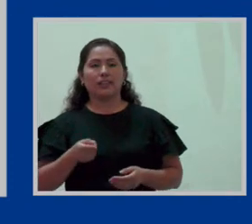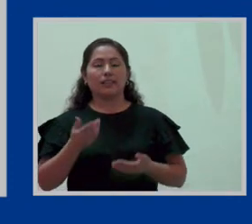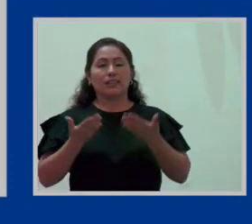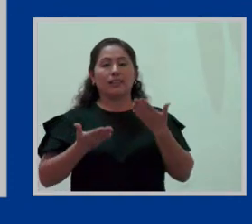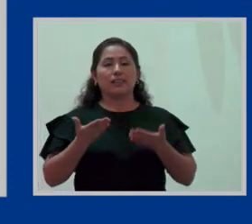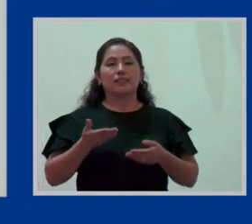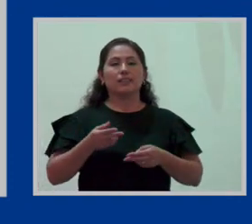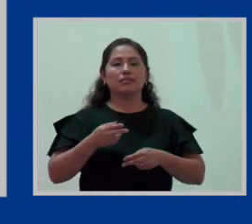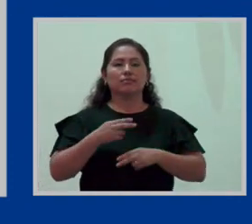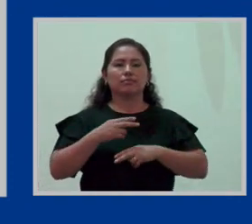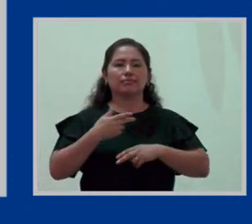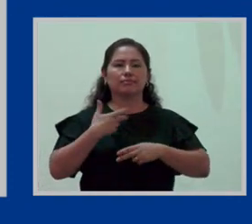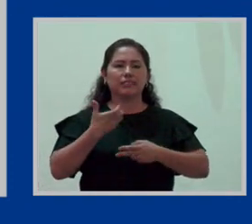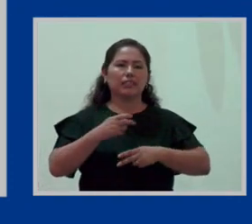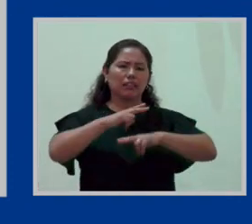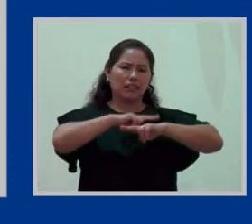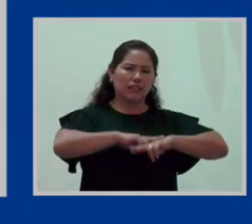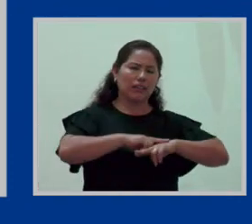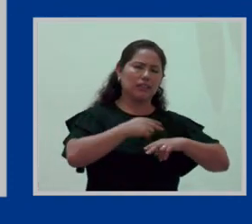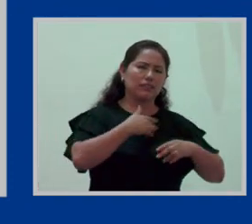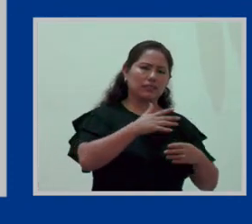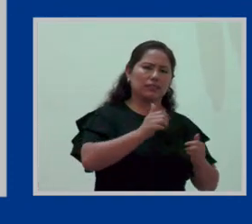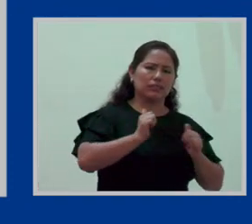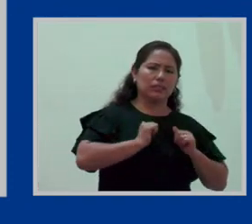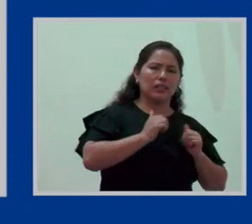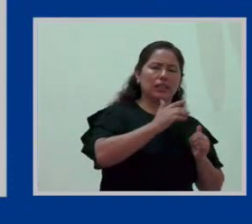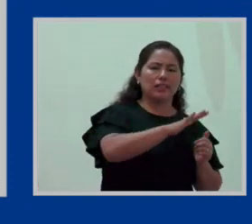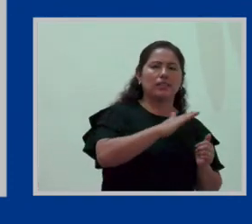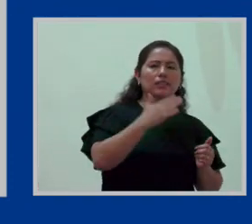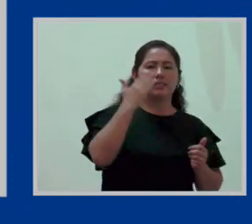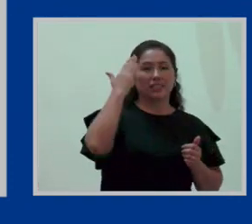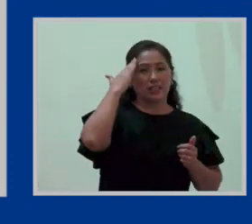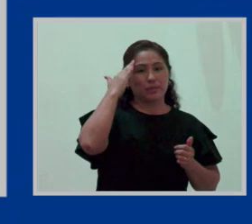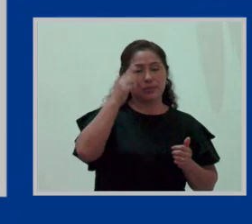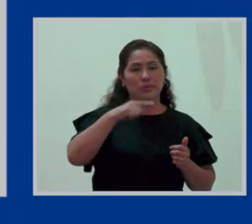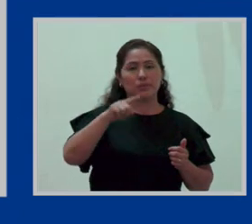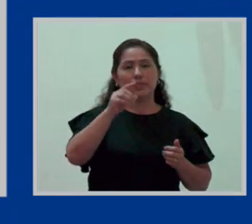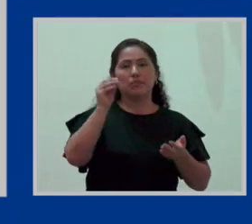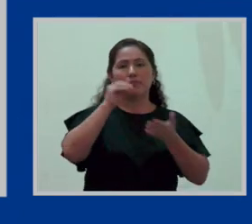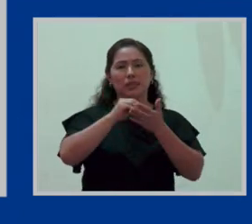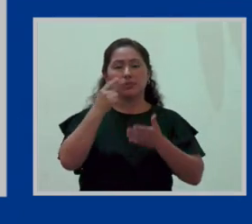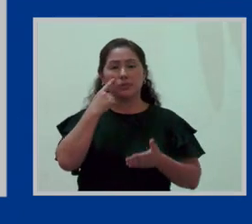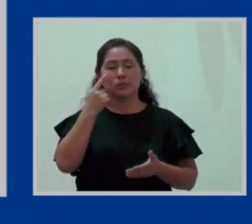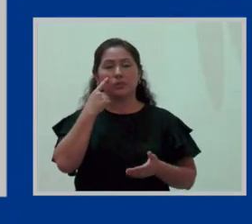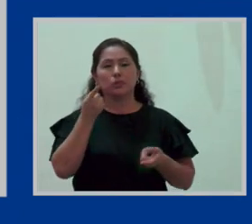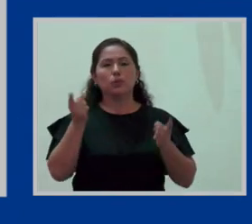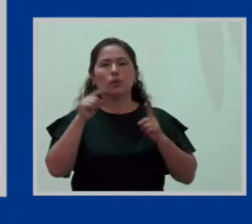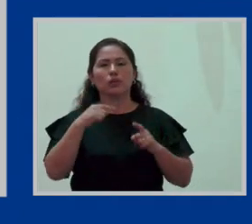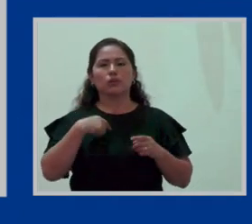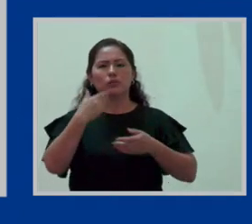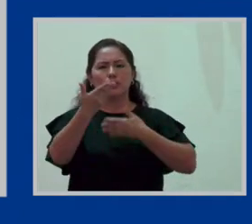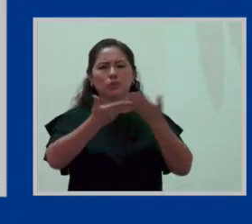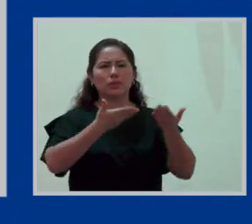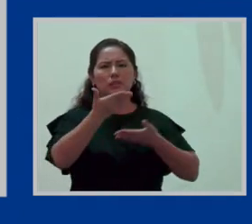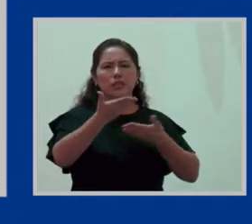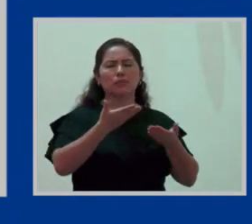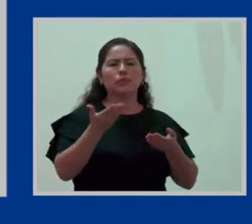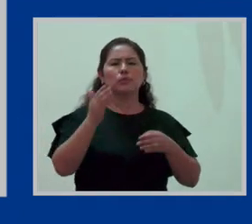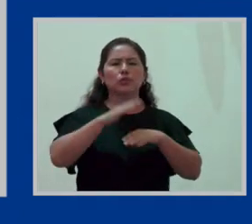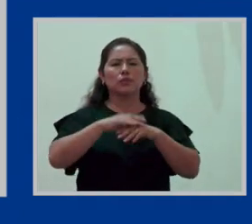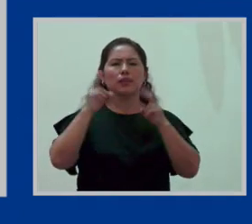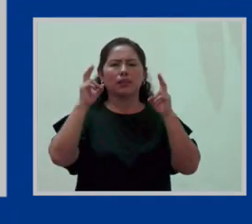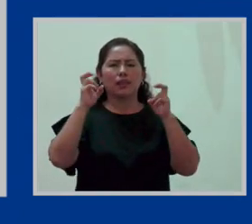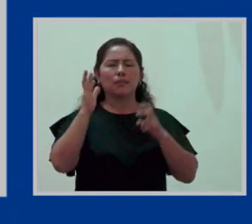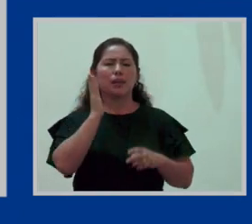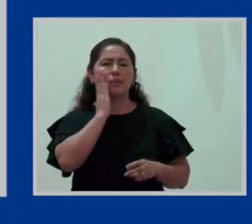más conocido o más al que más difusión se le hace cuando conversamos acerca de las madres